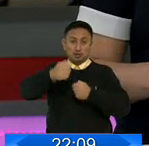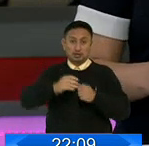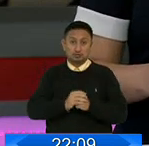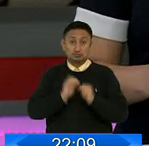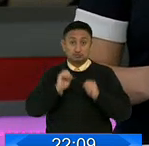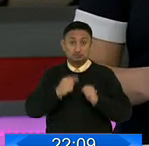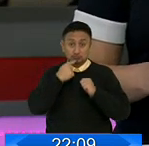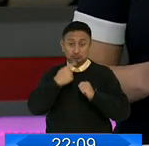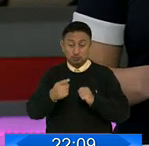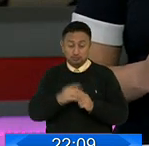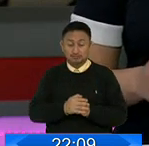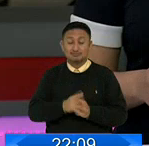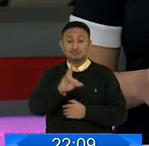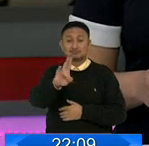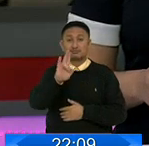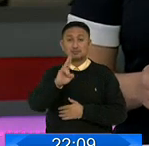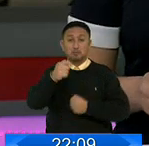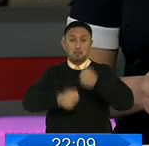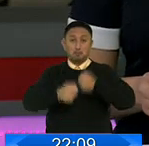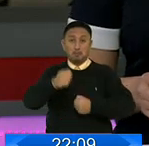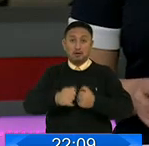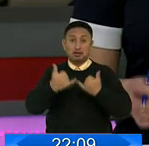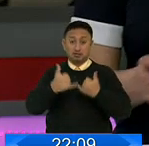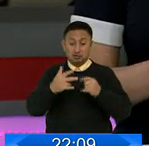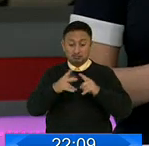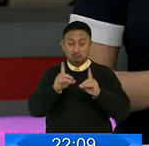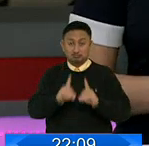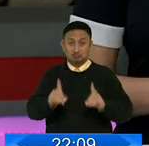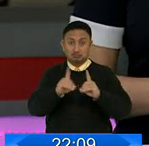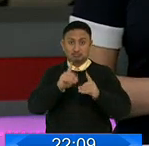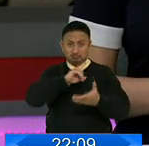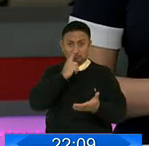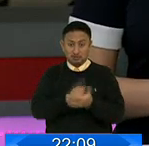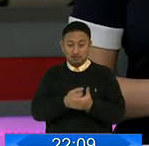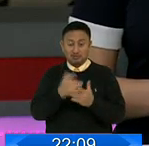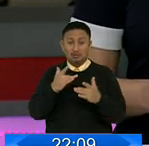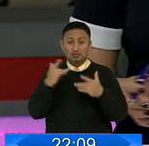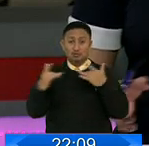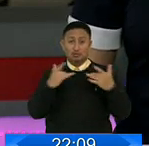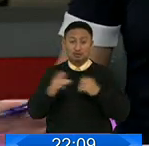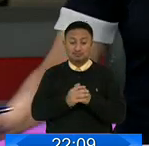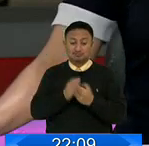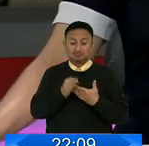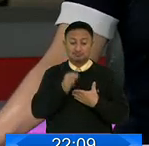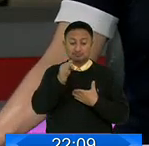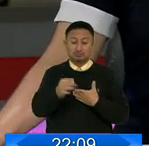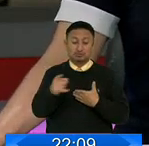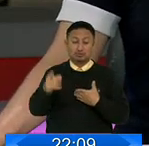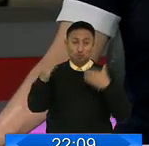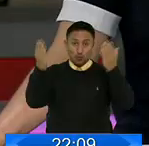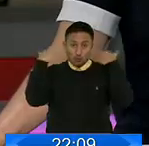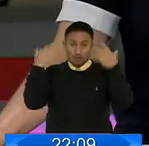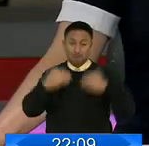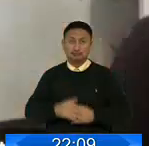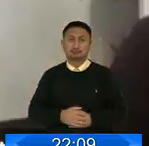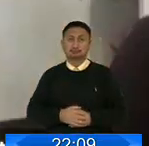anunció que a partir del 7 de mayo se darán cifras reales de contagios por coronavirus en el puerto principal.